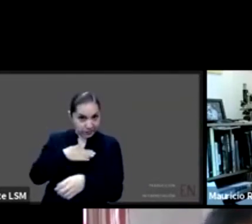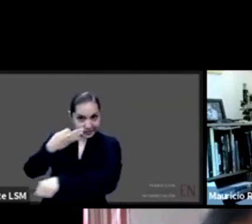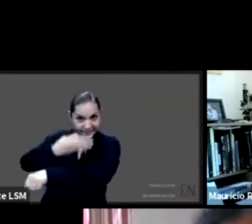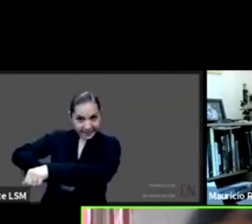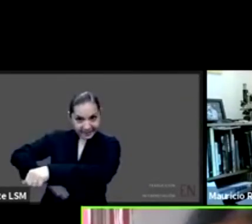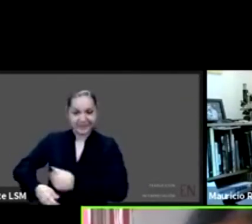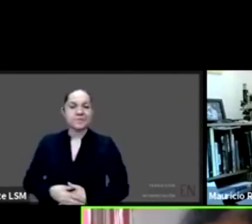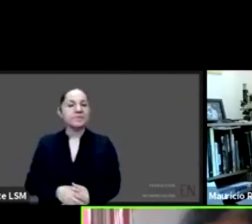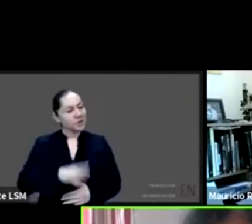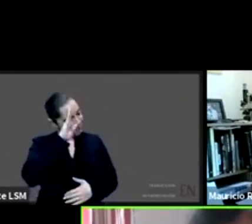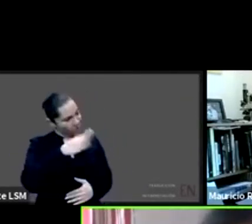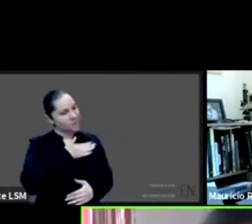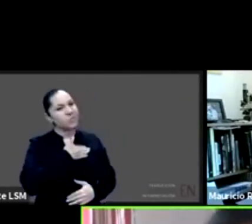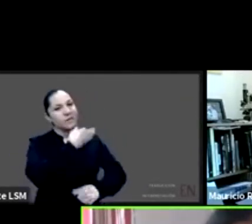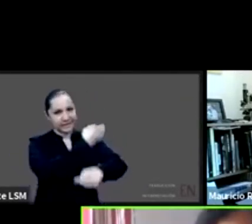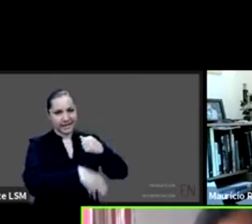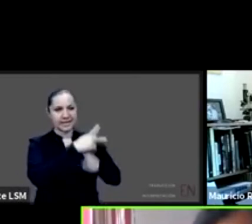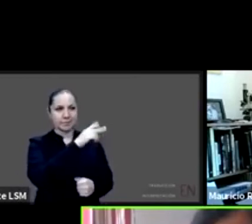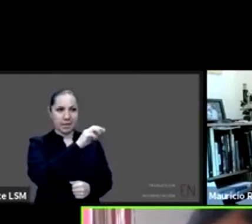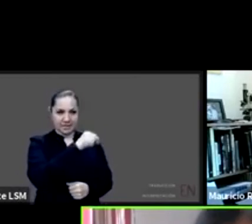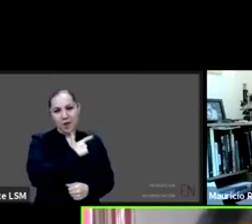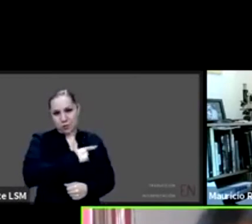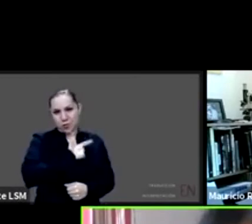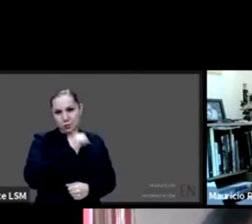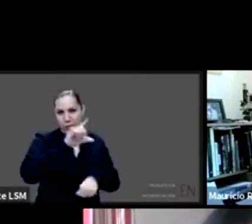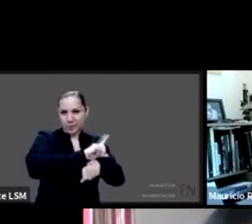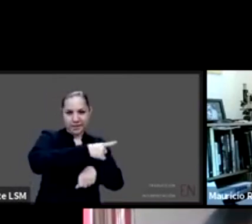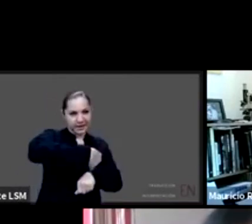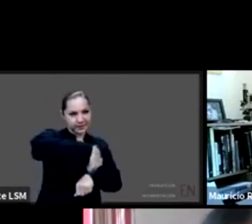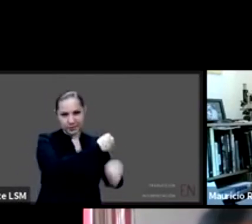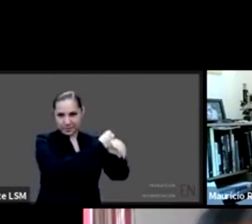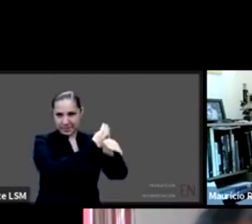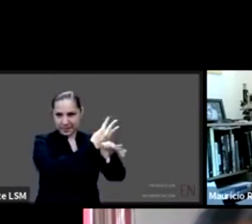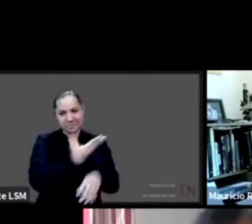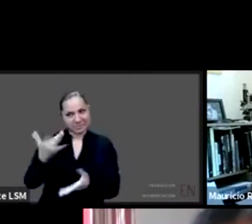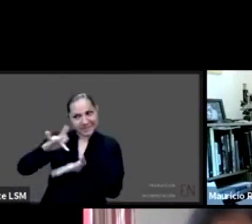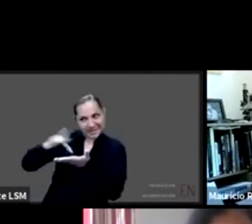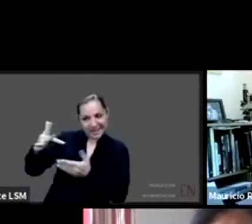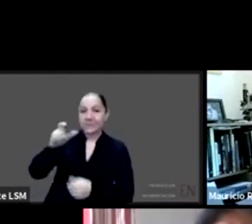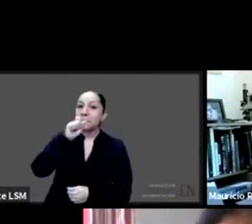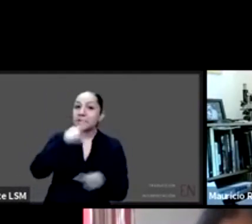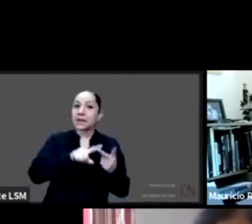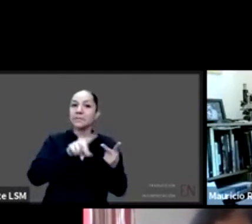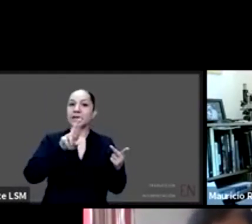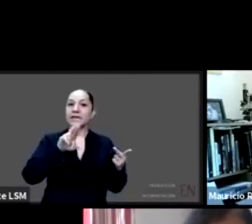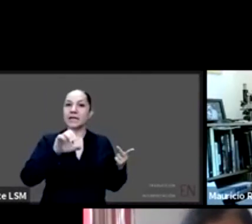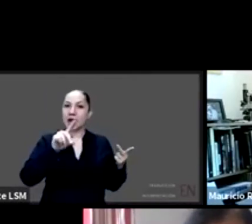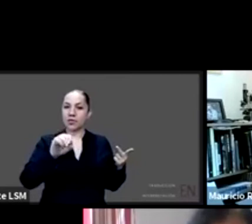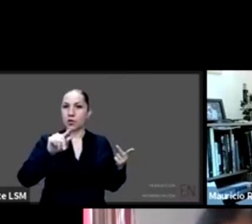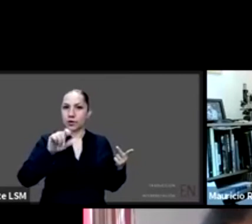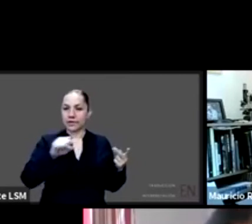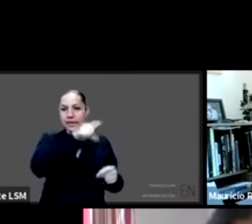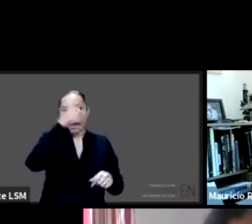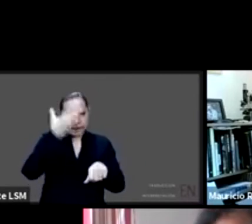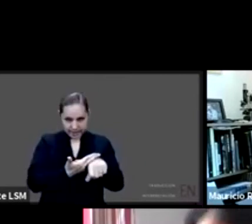Muy buenas tardes, Pamela. Mucho gusto estar por acá con ustedes. Muchas gracias por acompañarnos. También Ricardo Cortés, alcalá, director general de